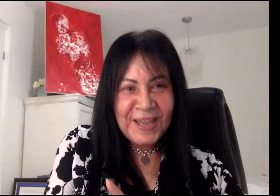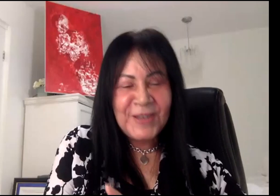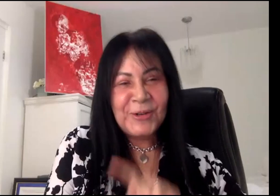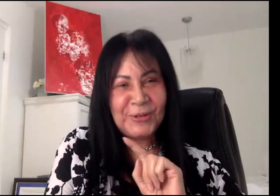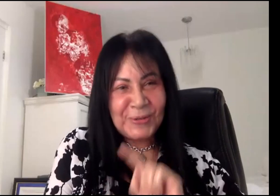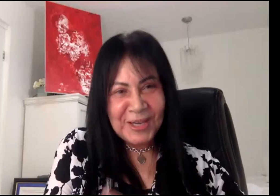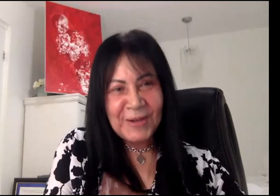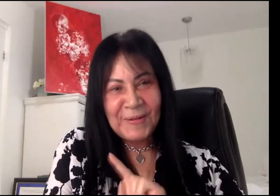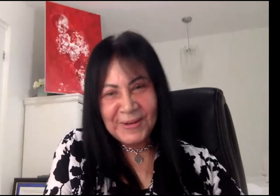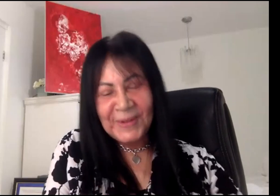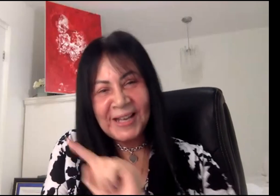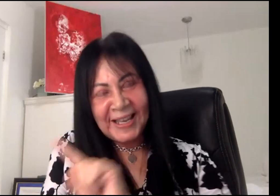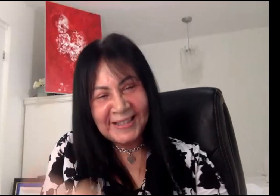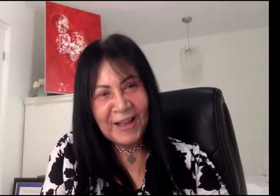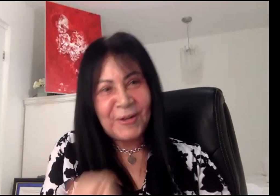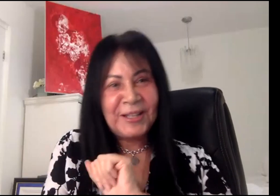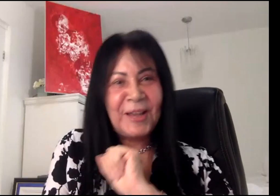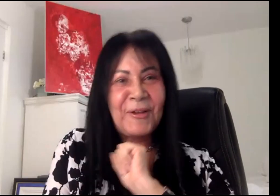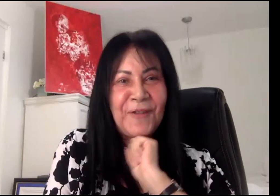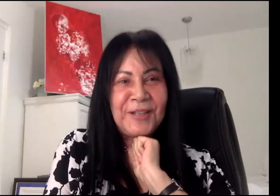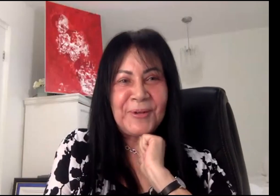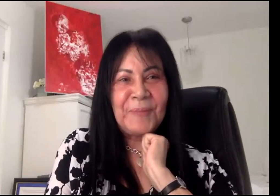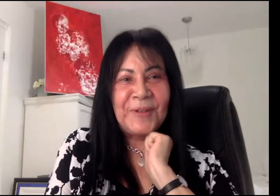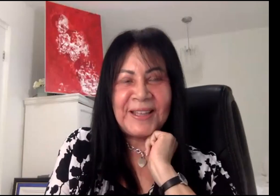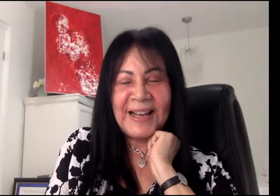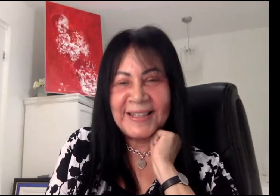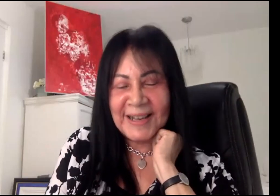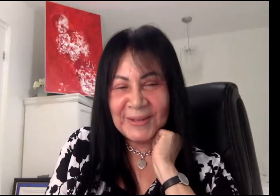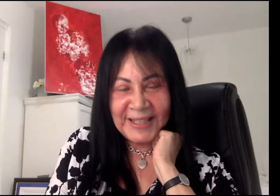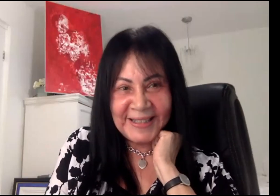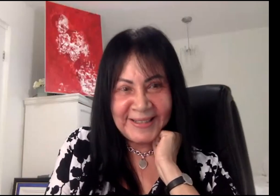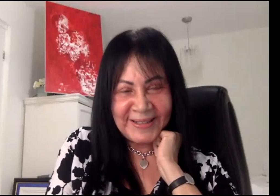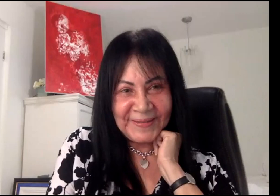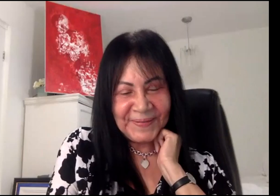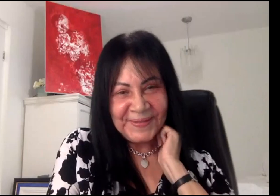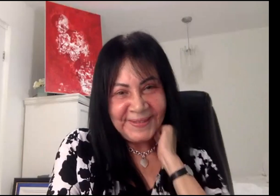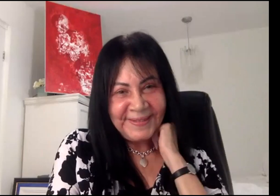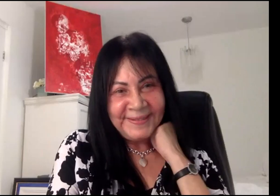Turfini, su hijo menor que está conectado a Facebook, nos puede darle esa contestación.